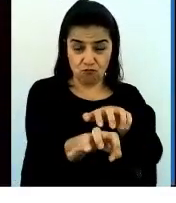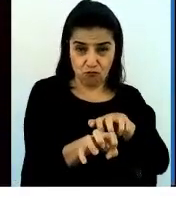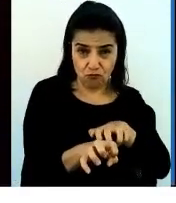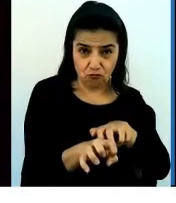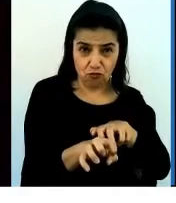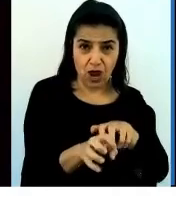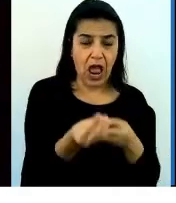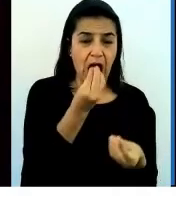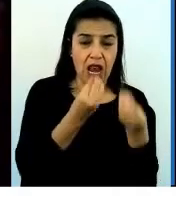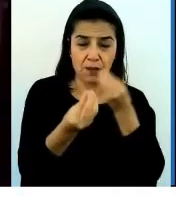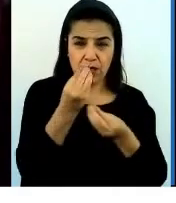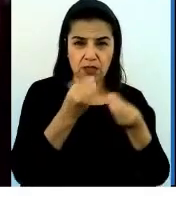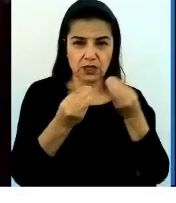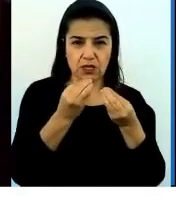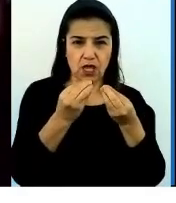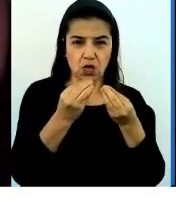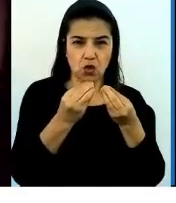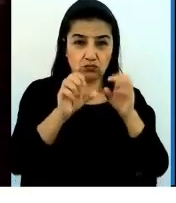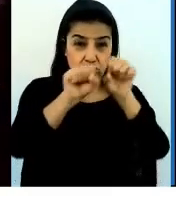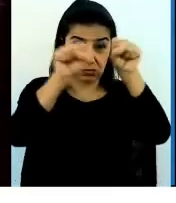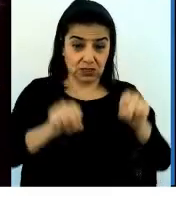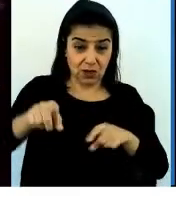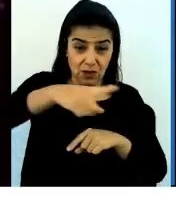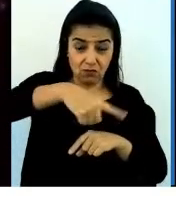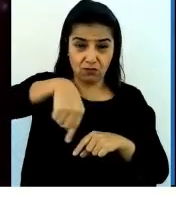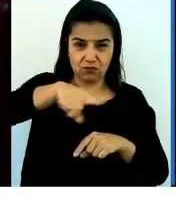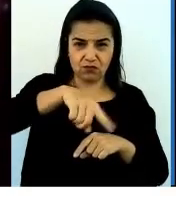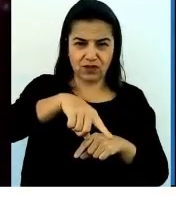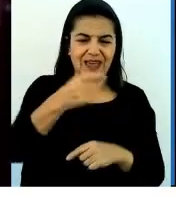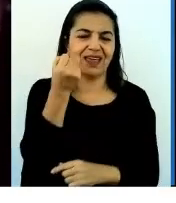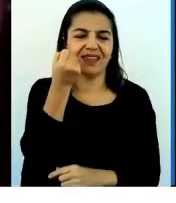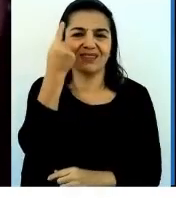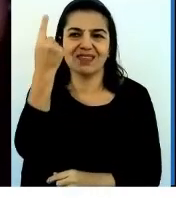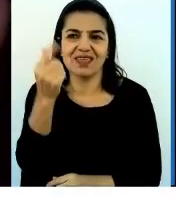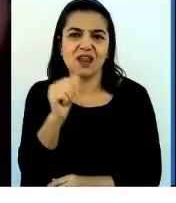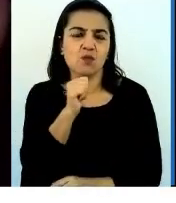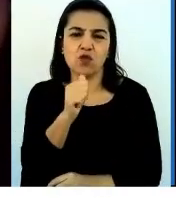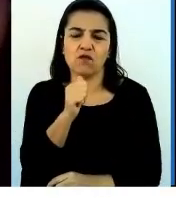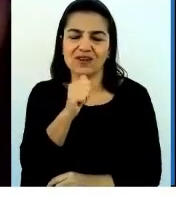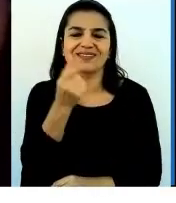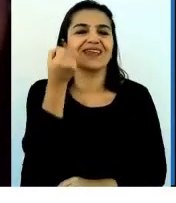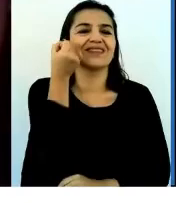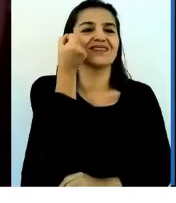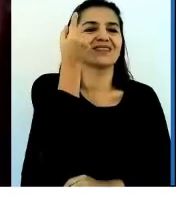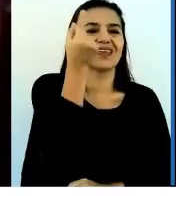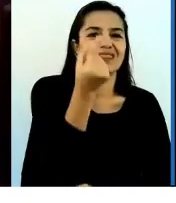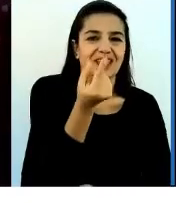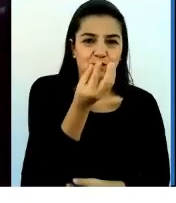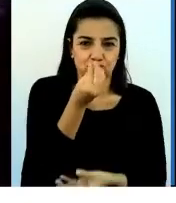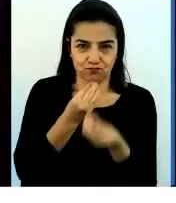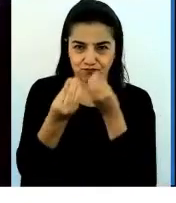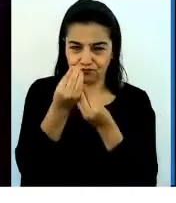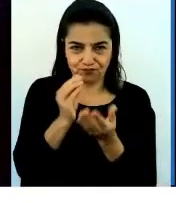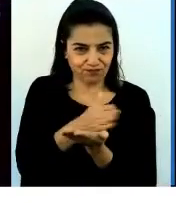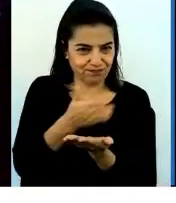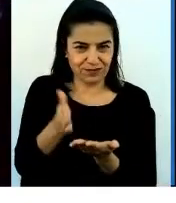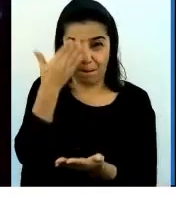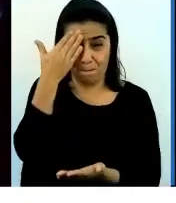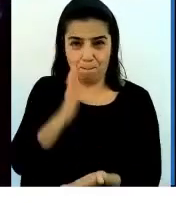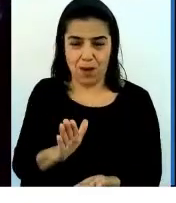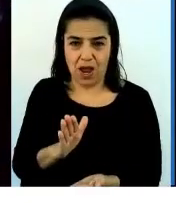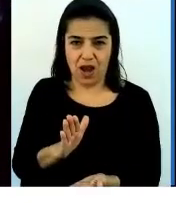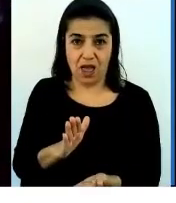de entender la pobreza y la mala nutrición. Porque tenemos la cumbre de sistemas